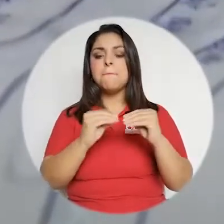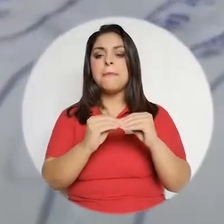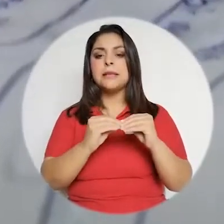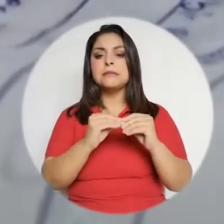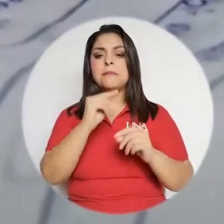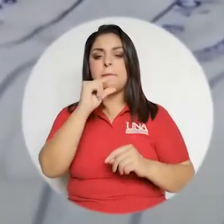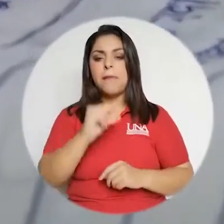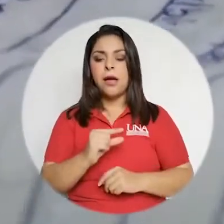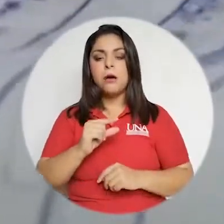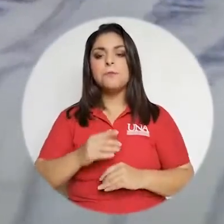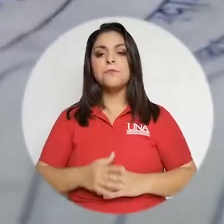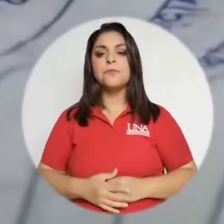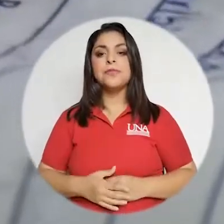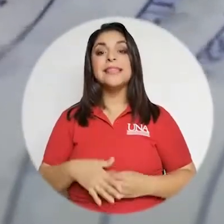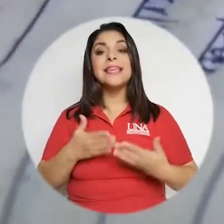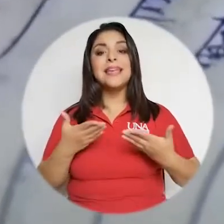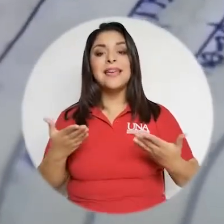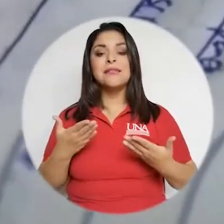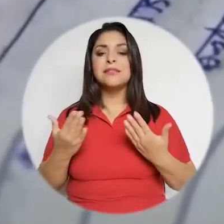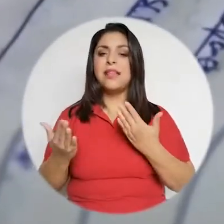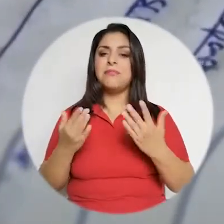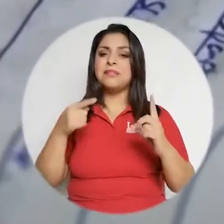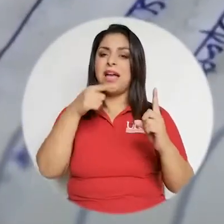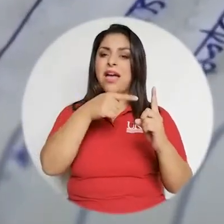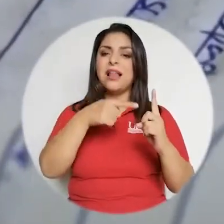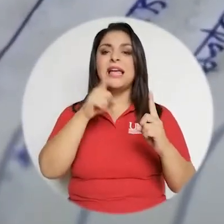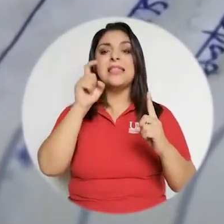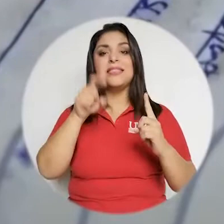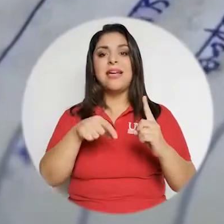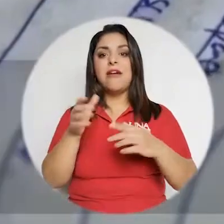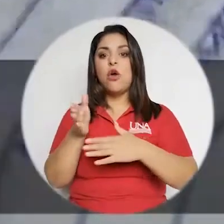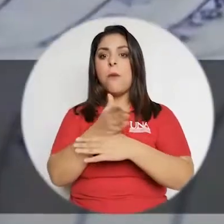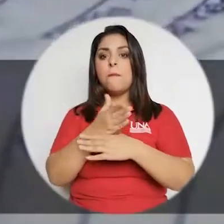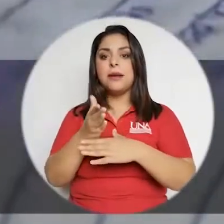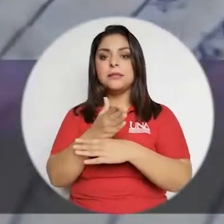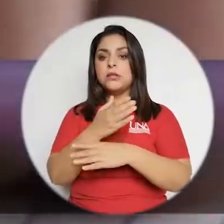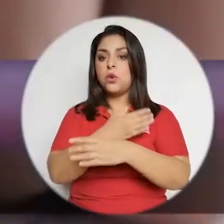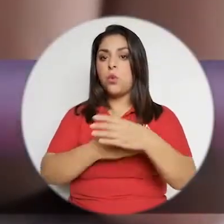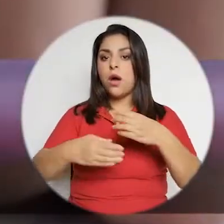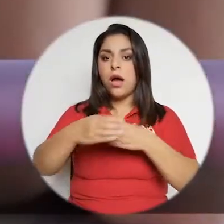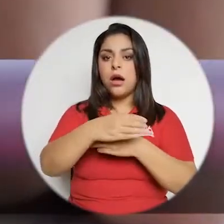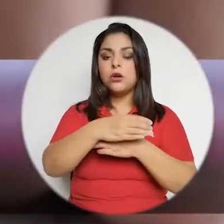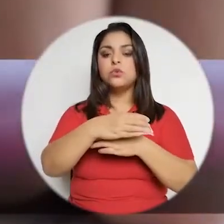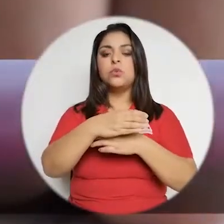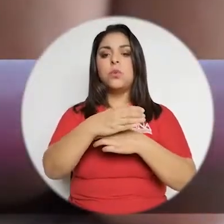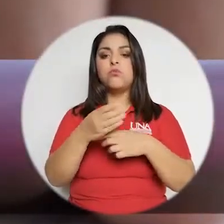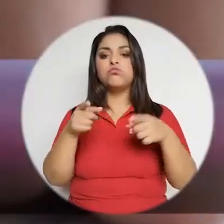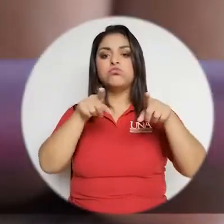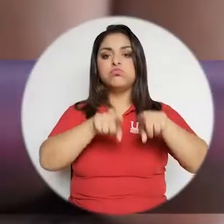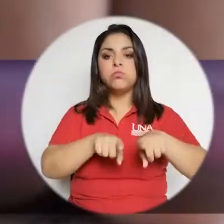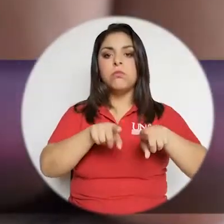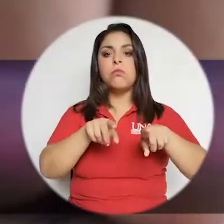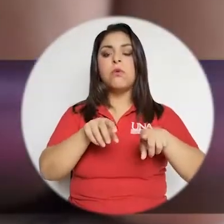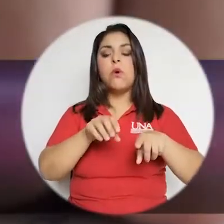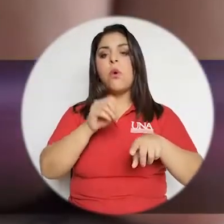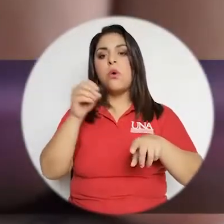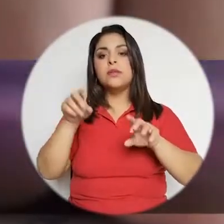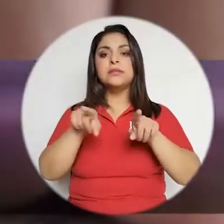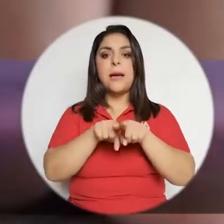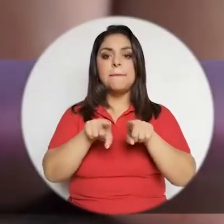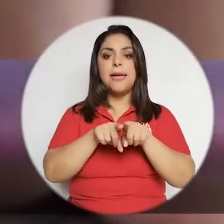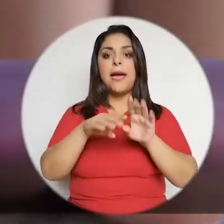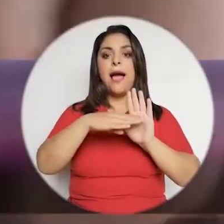de los quintiles o los deciles más bajos de ingreso, donde posiblemente tiene que compartir no solamente el cuarto, sino